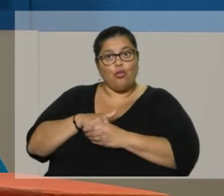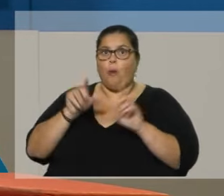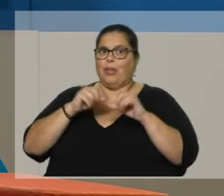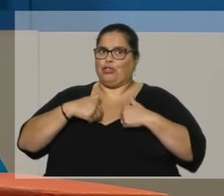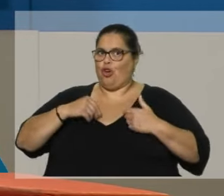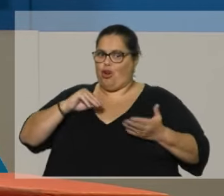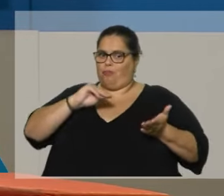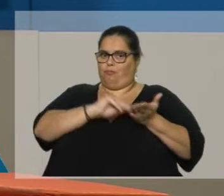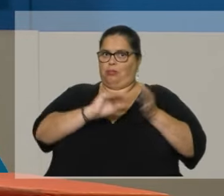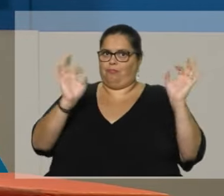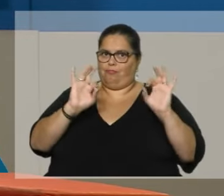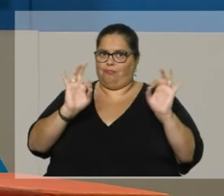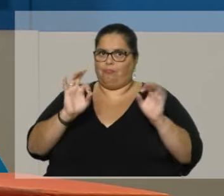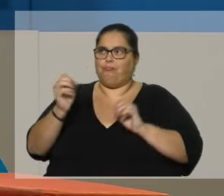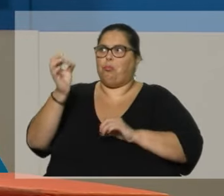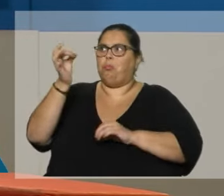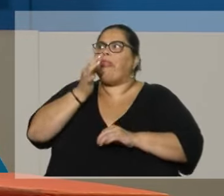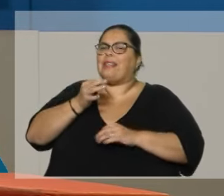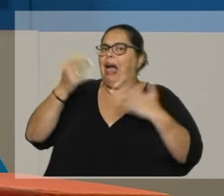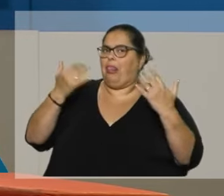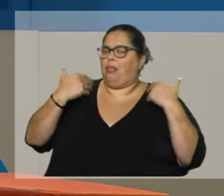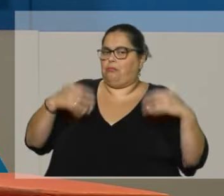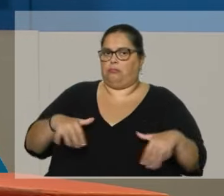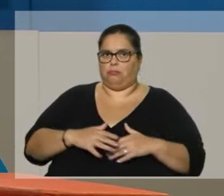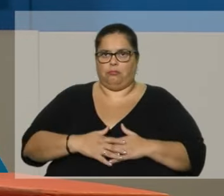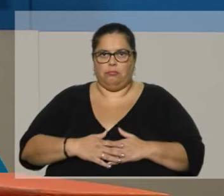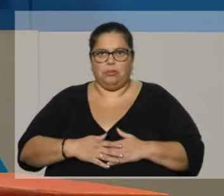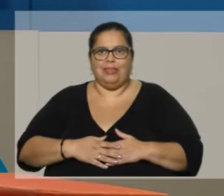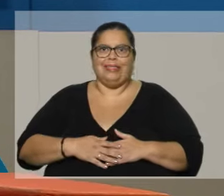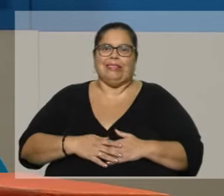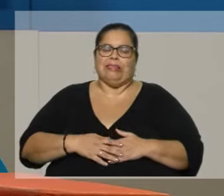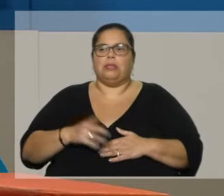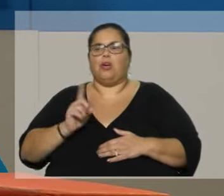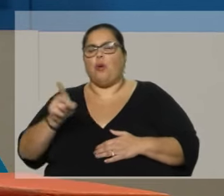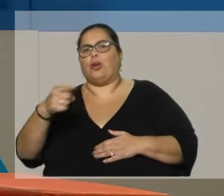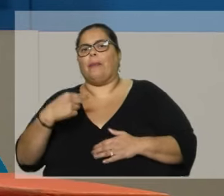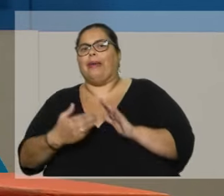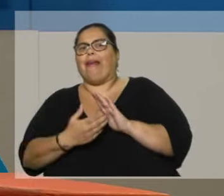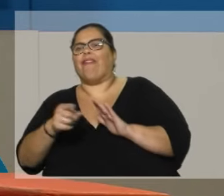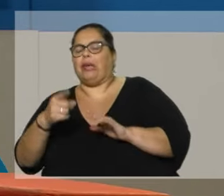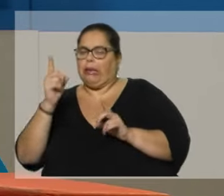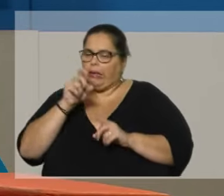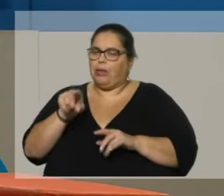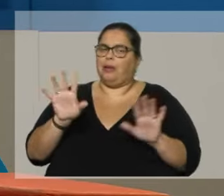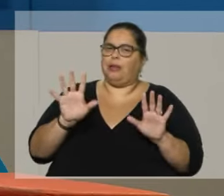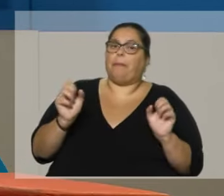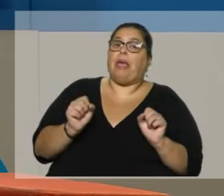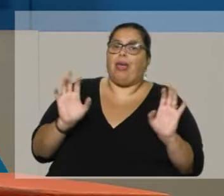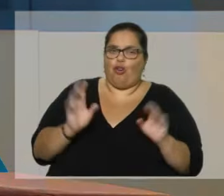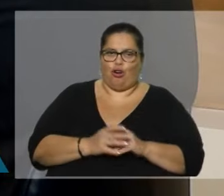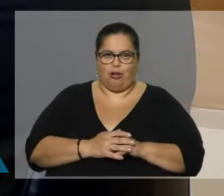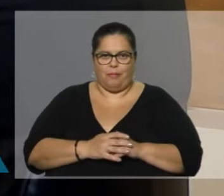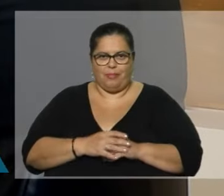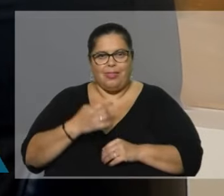incluyas porque me pueden decir algo. No, porque mi patrón es complicado. Tienen miedo, dice usted,